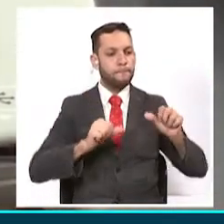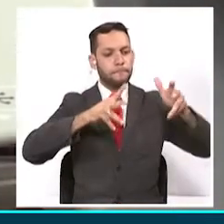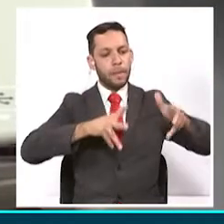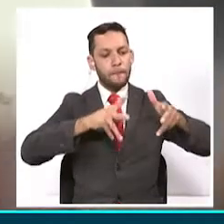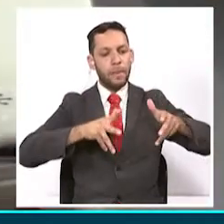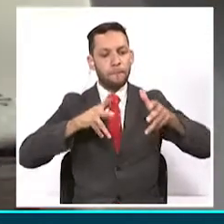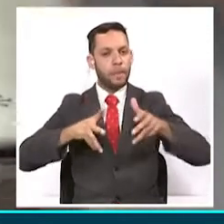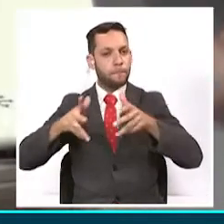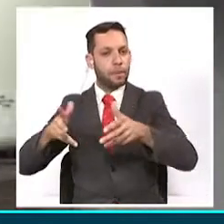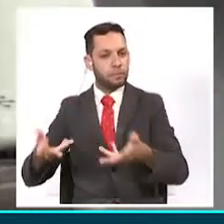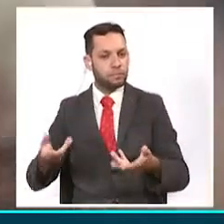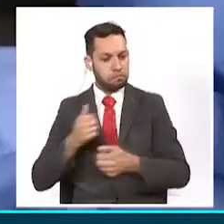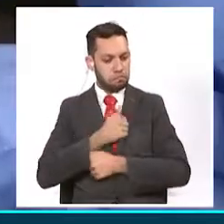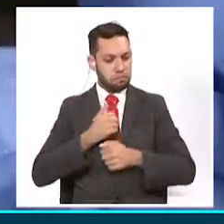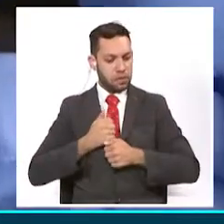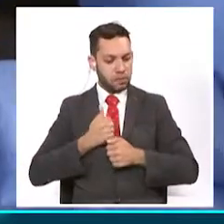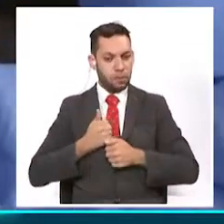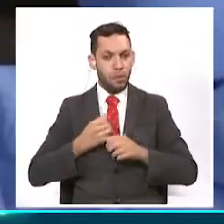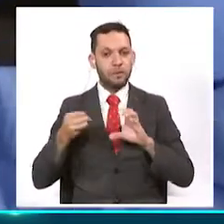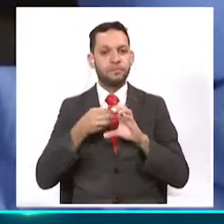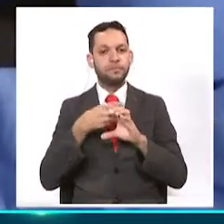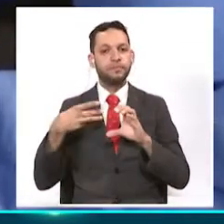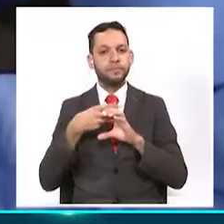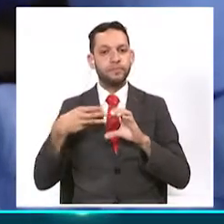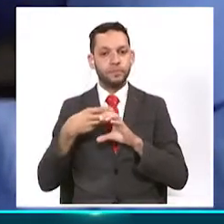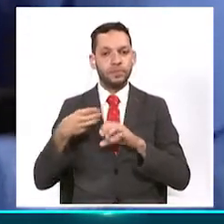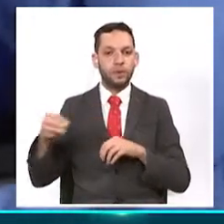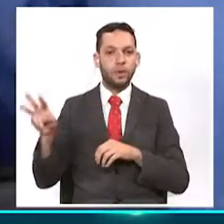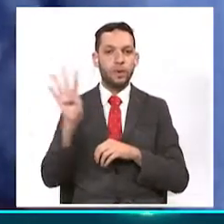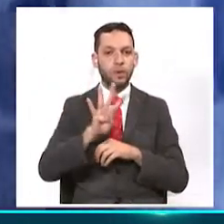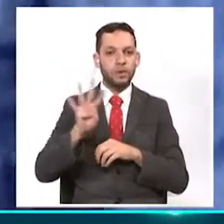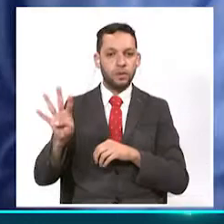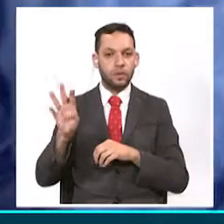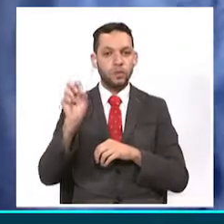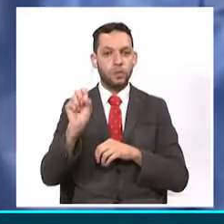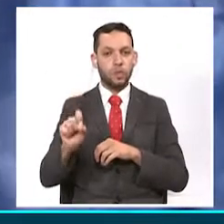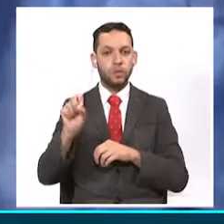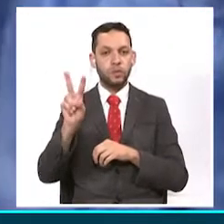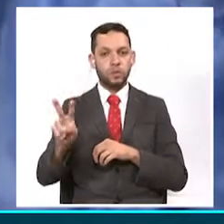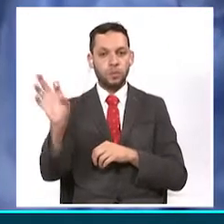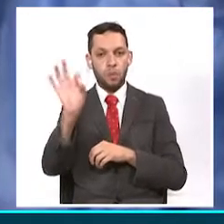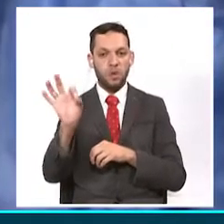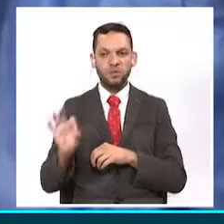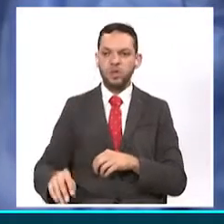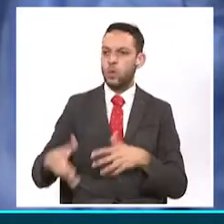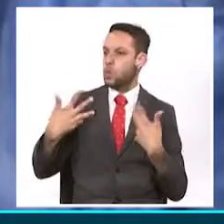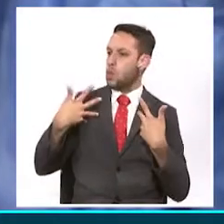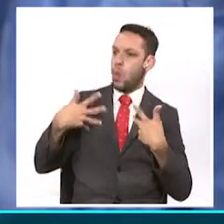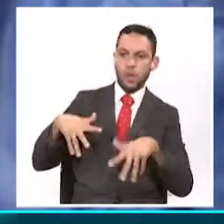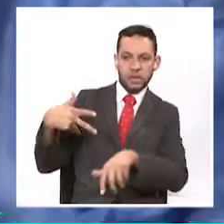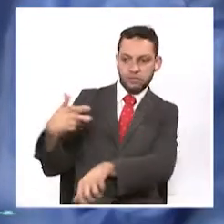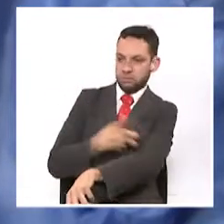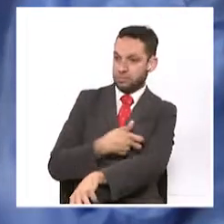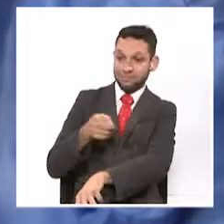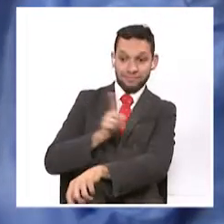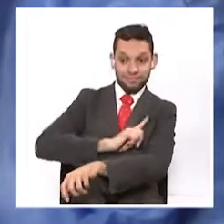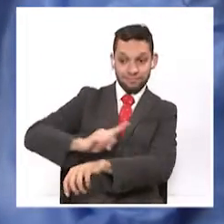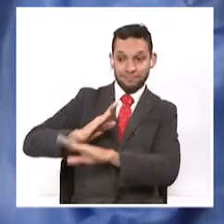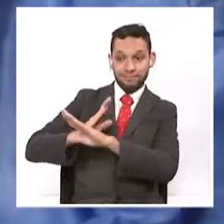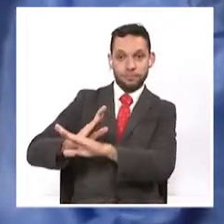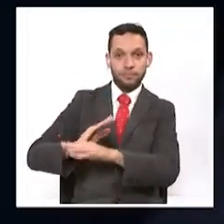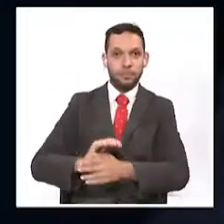biológicos, ya que según el DANE, el 44,2% de los colombianos afirma no estar interesado en aplicarse la vacuna.